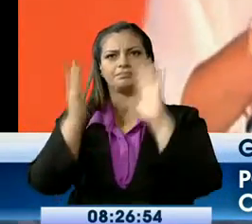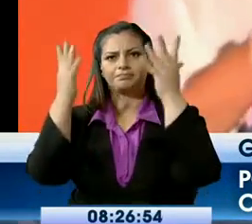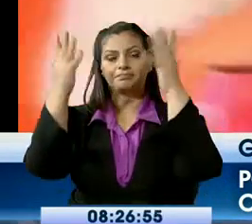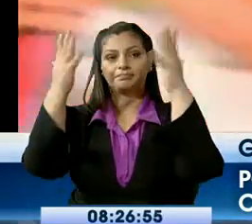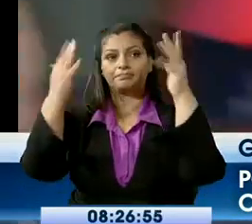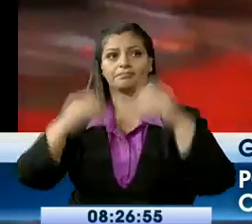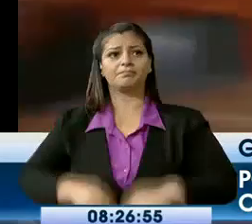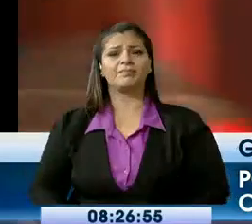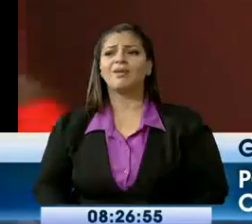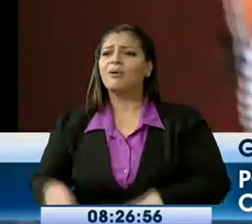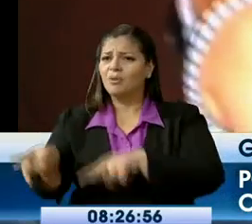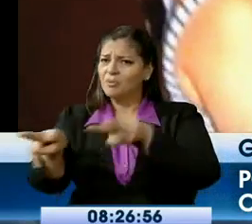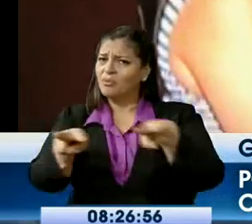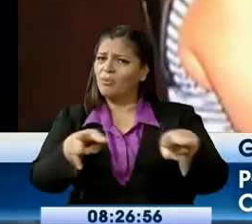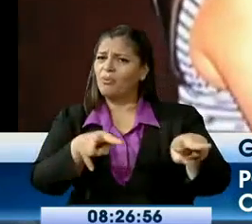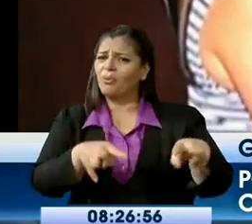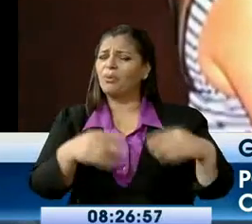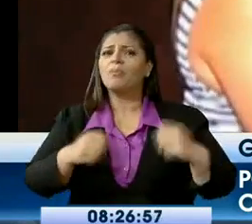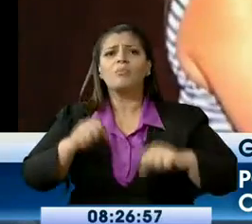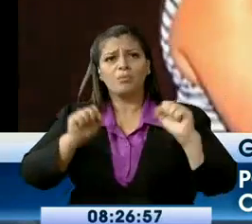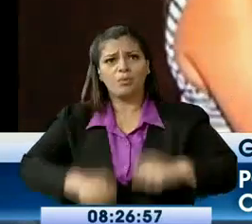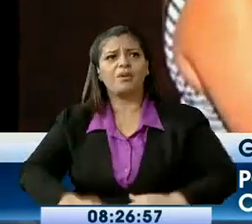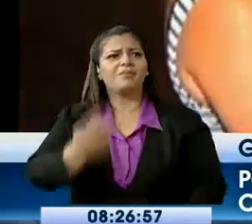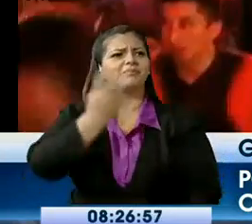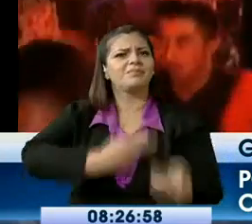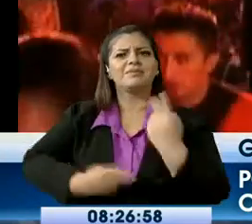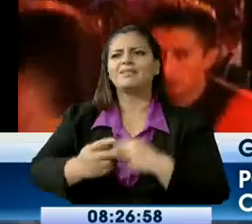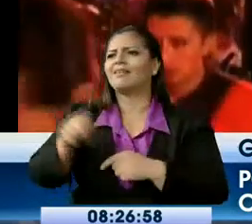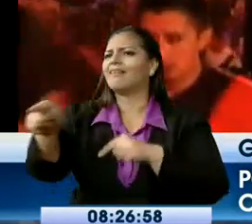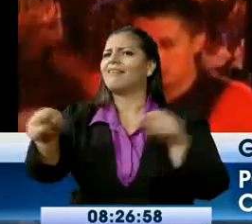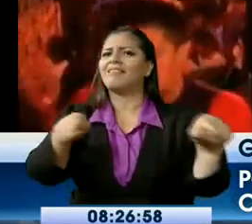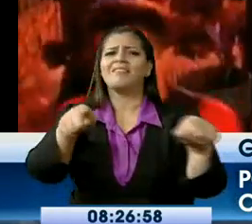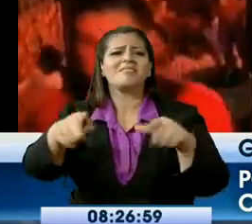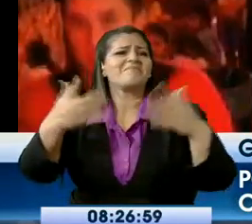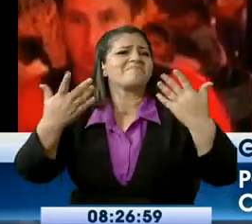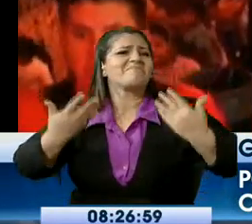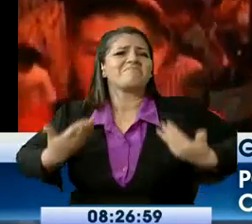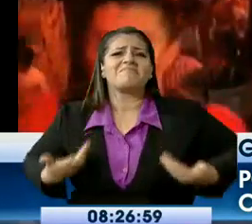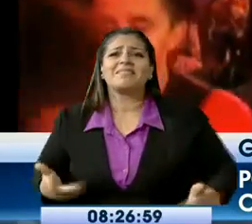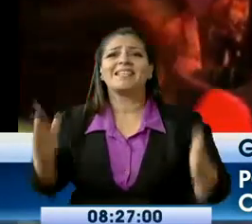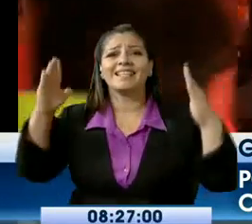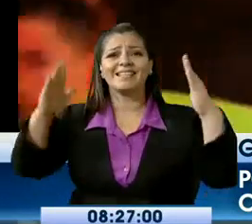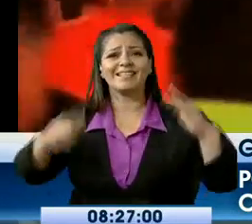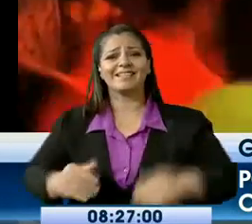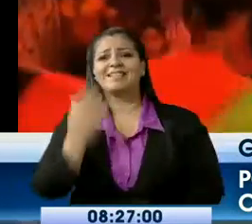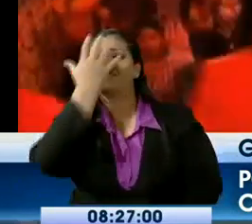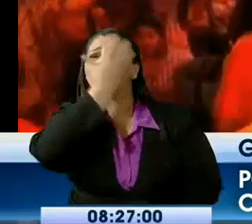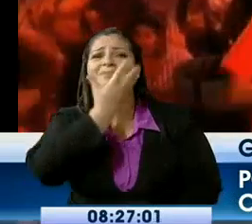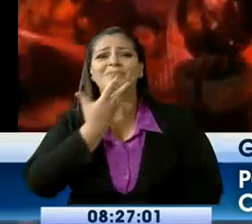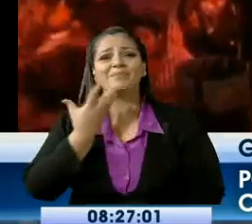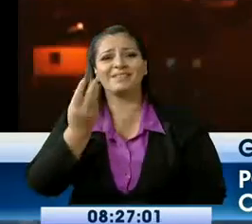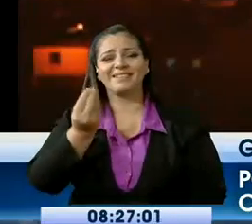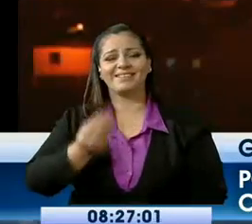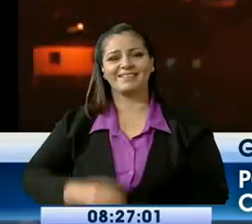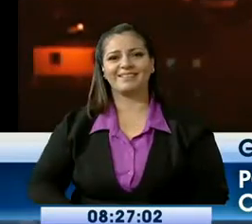Diversidad de lugares que definitivamente atrapan a quien sea, porque Guayaquil lo tiene todo.